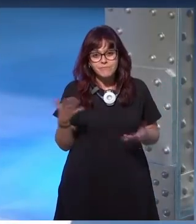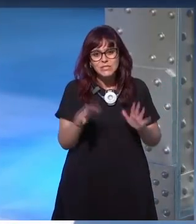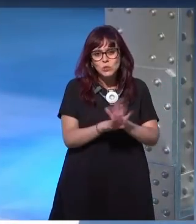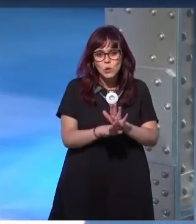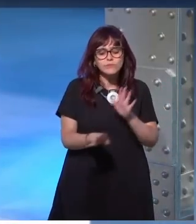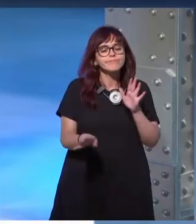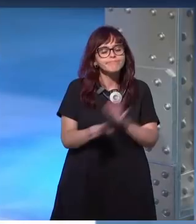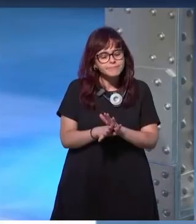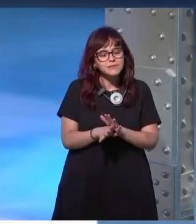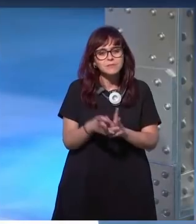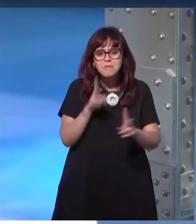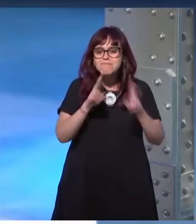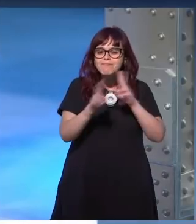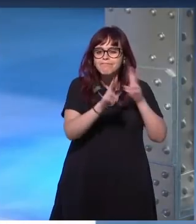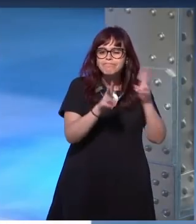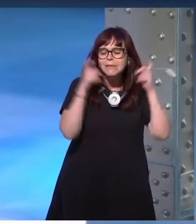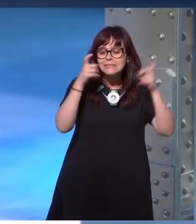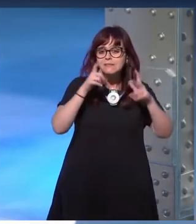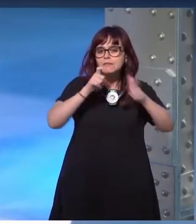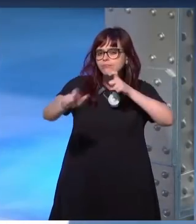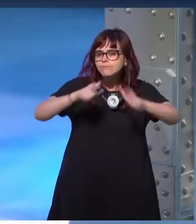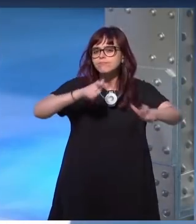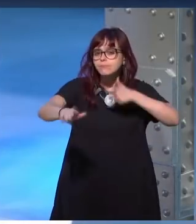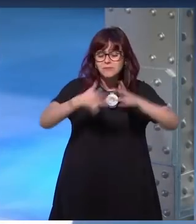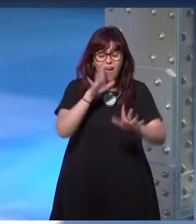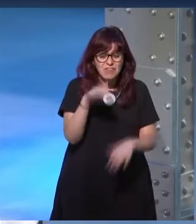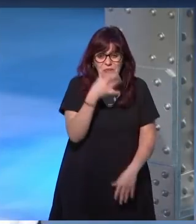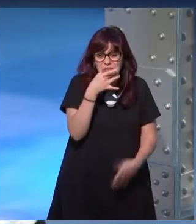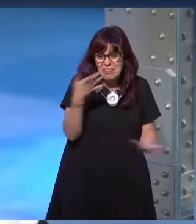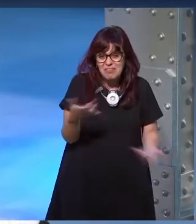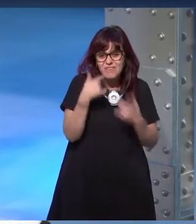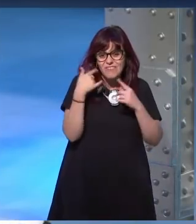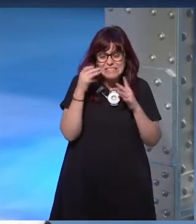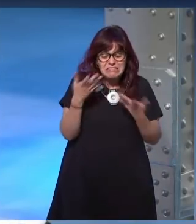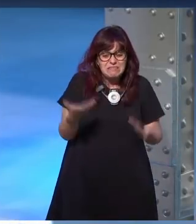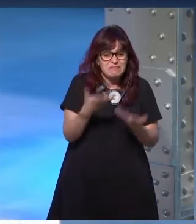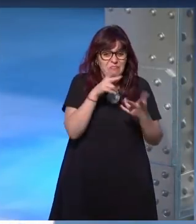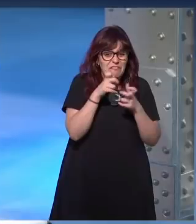siguen empeñándose en responder algunas cosas cada vez se ponen más en ridículo no entiendo por qué lo hacen